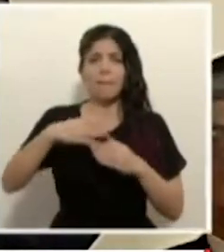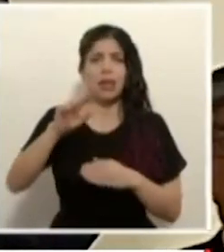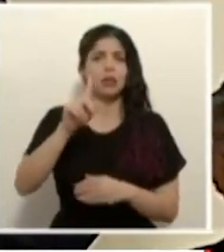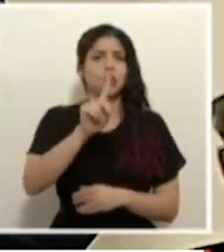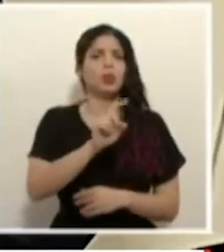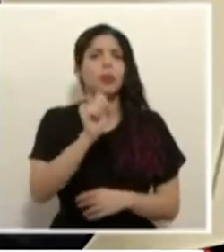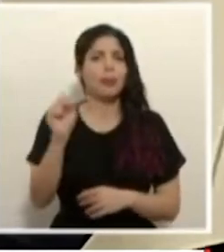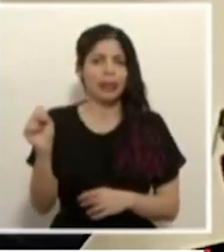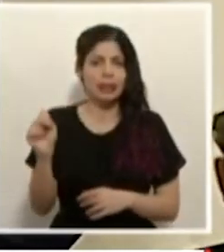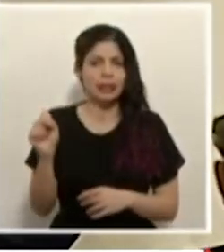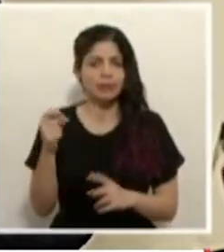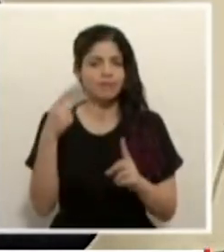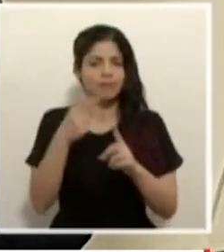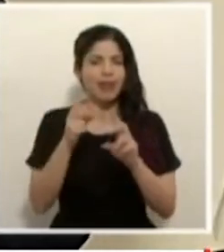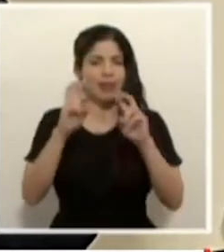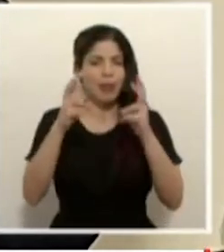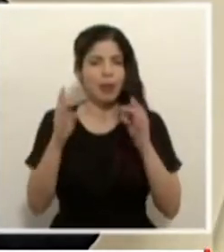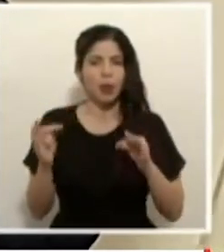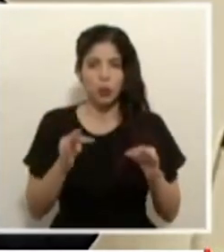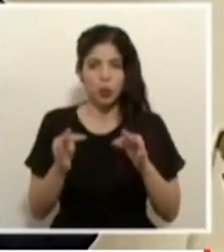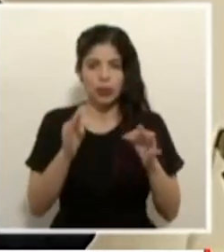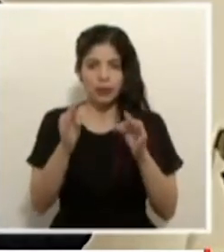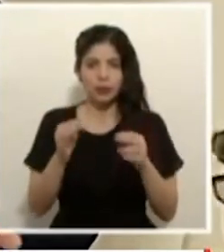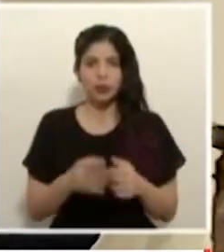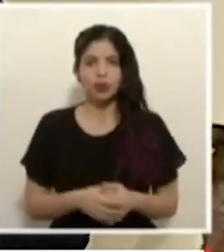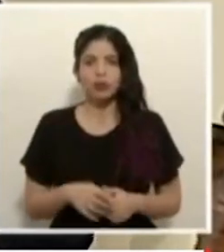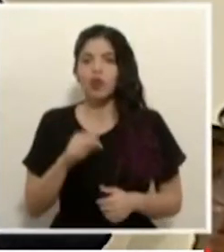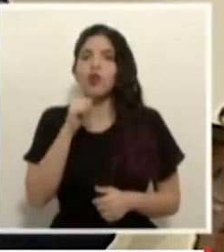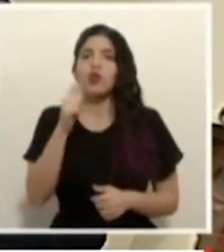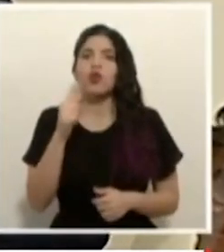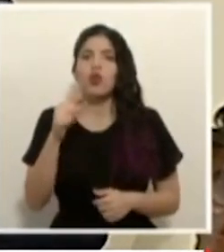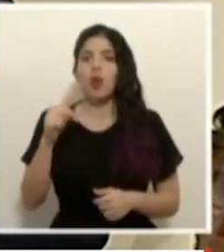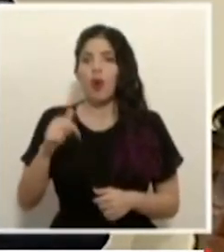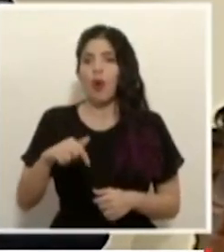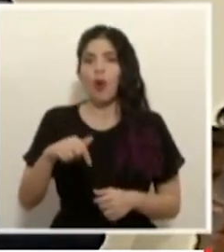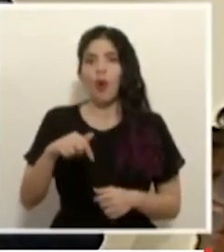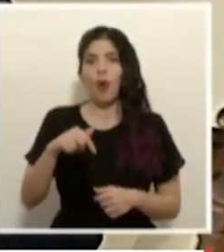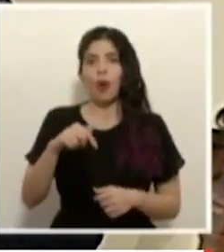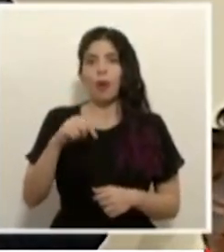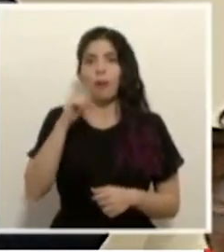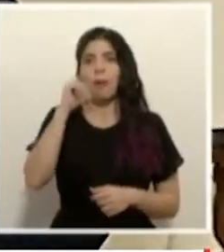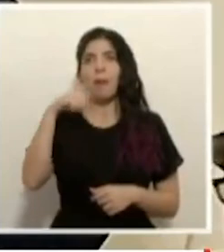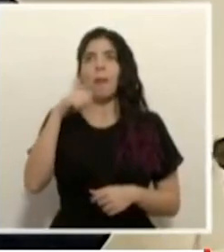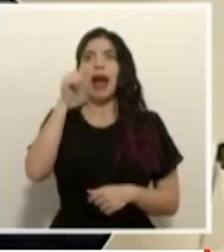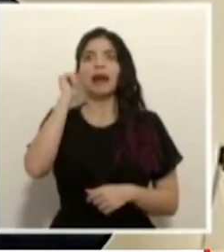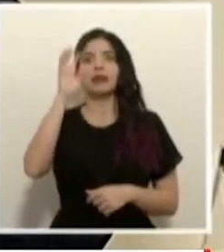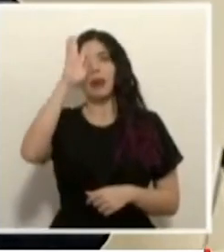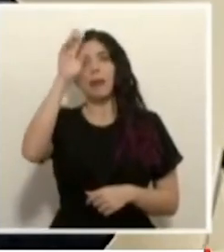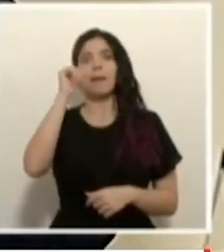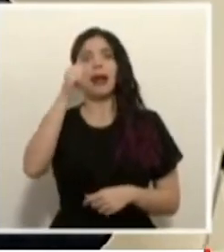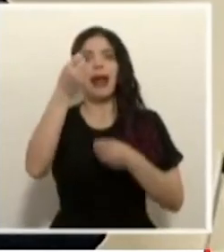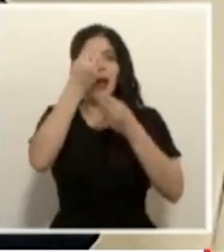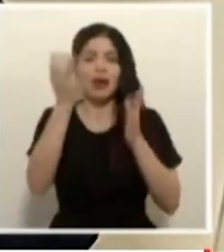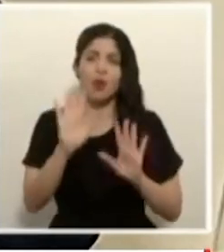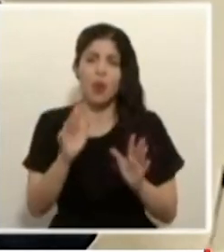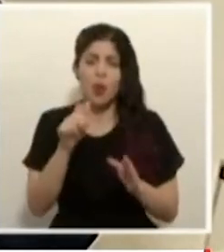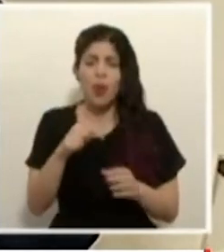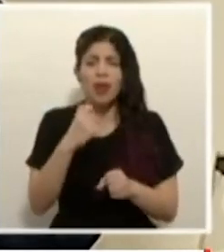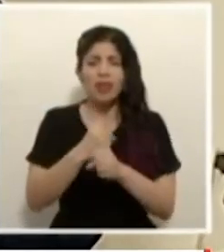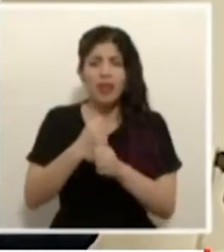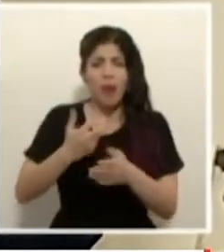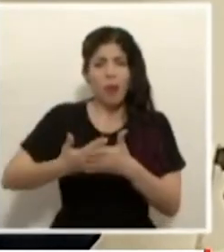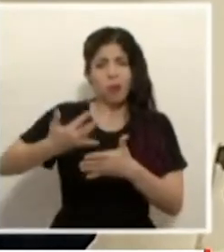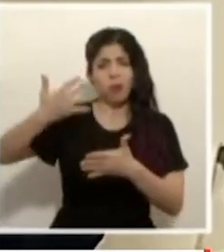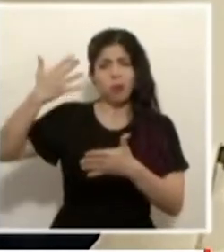en materia de la parte turística no es un anuncio que se programa de la noche a la mañana ha habido un trabajo muy arduo